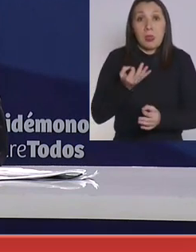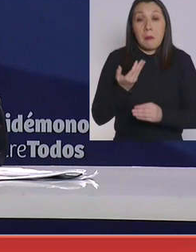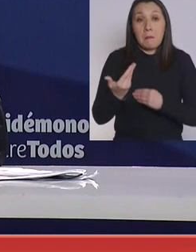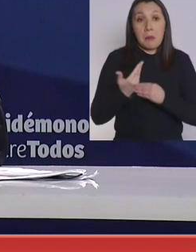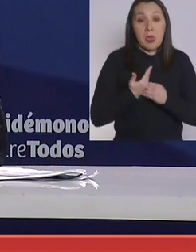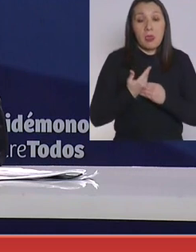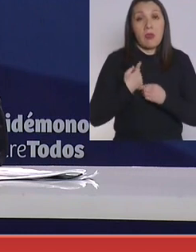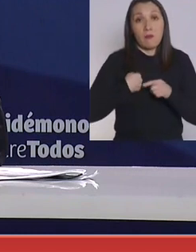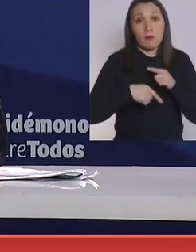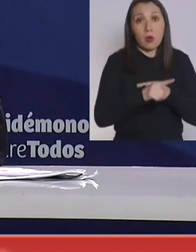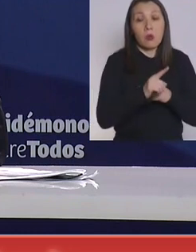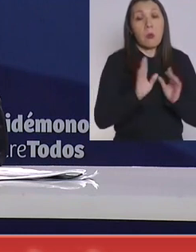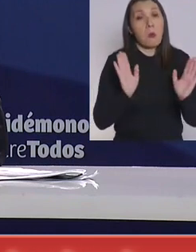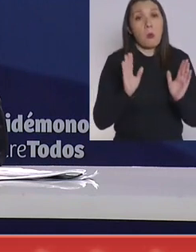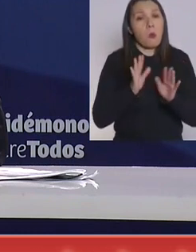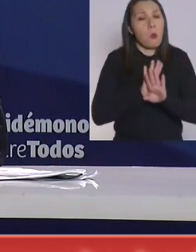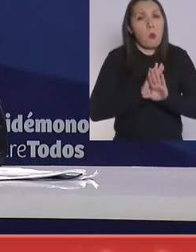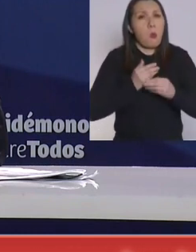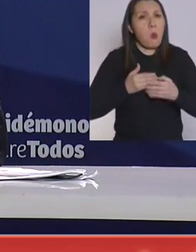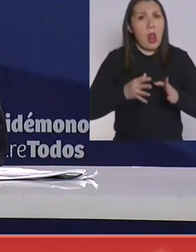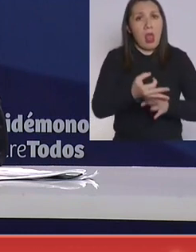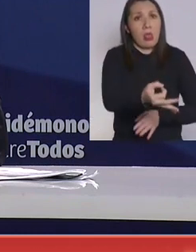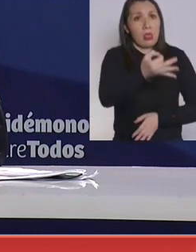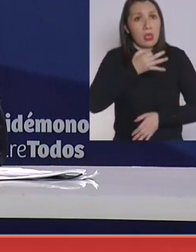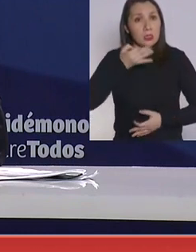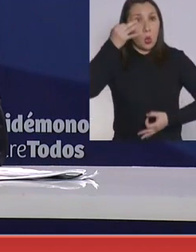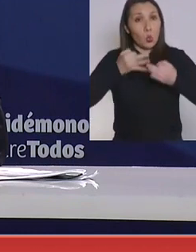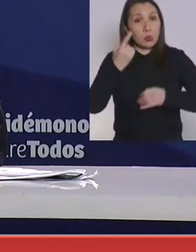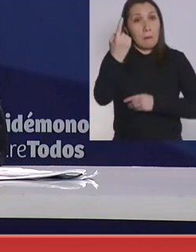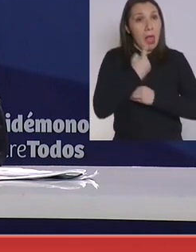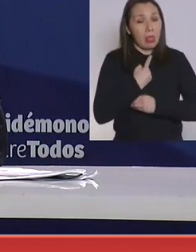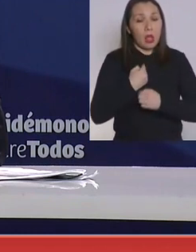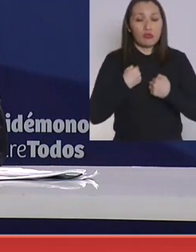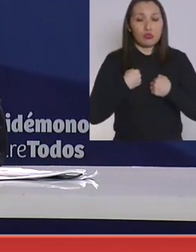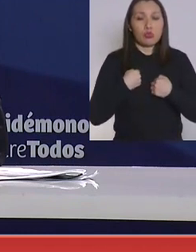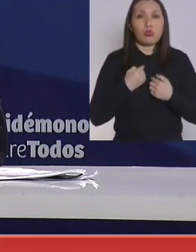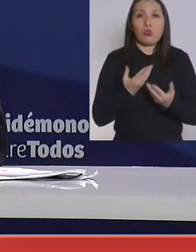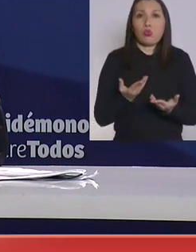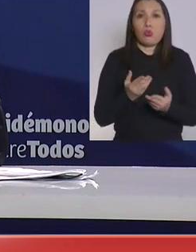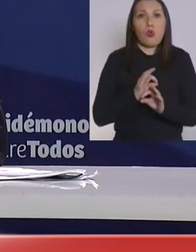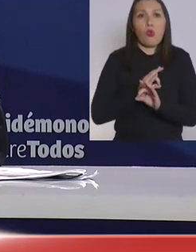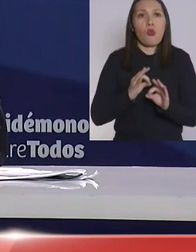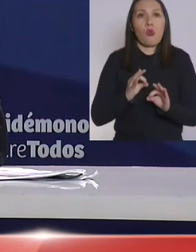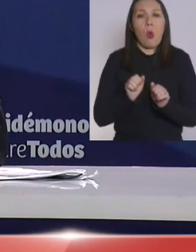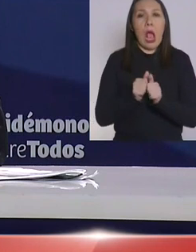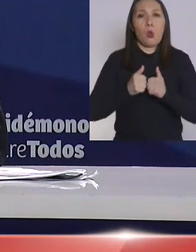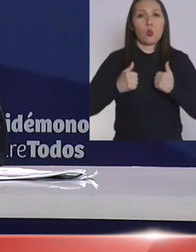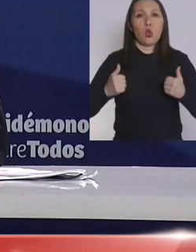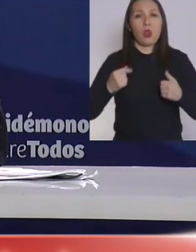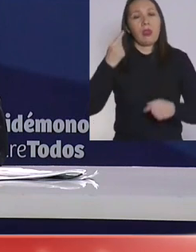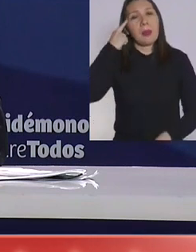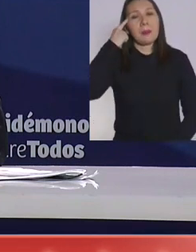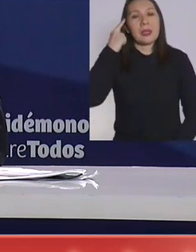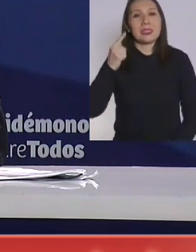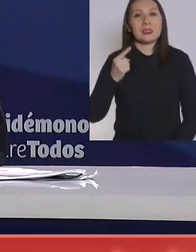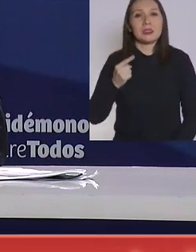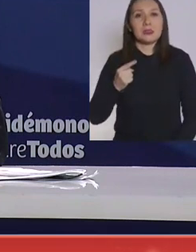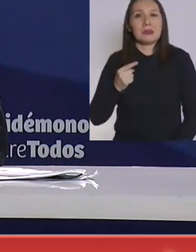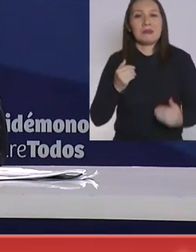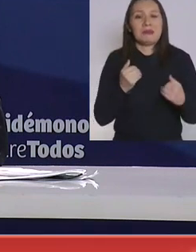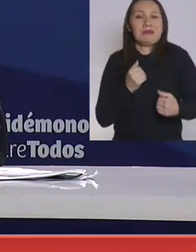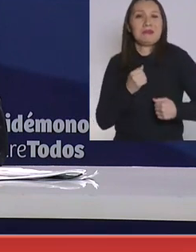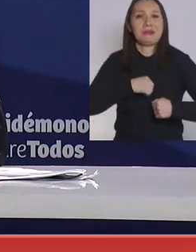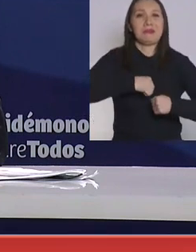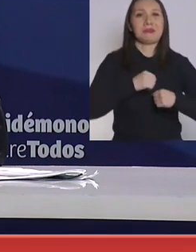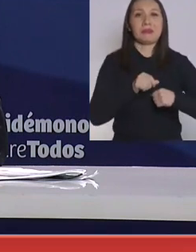requerimiento y a lo que dictamine la justicia. Yo no soy una autoridad que pase por